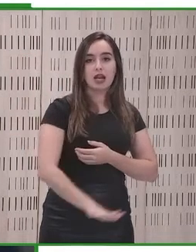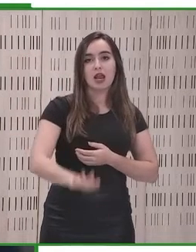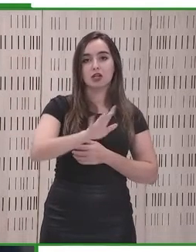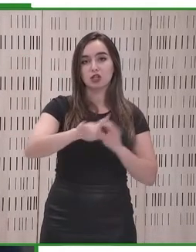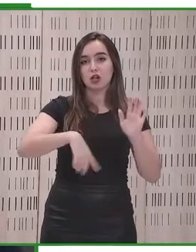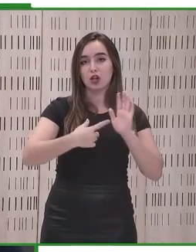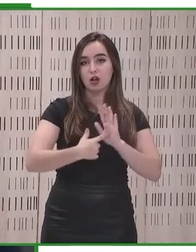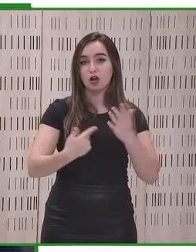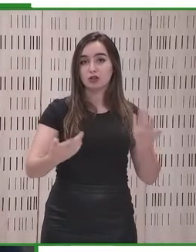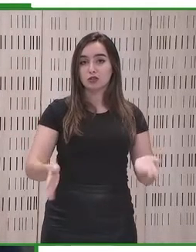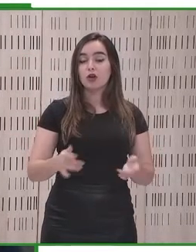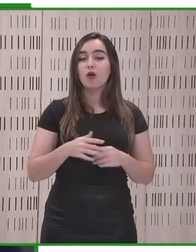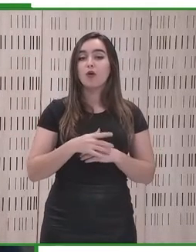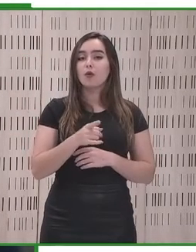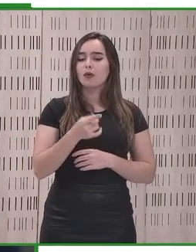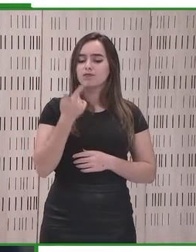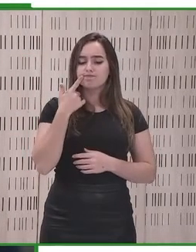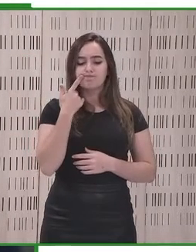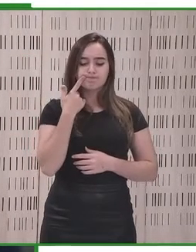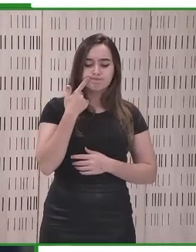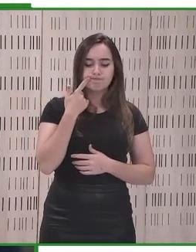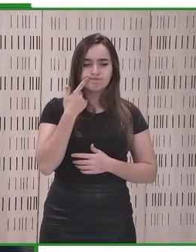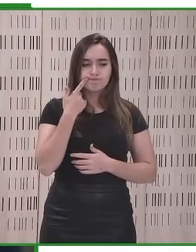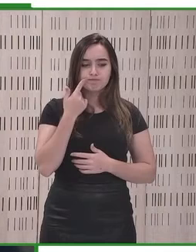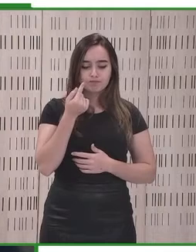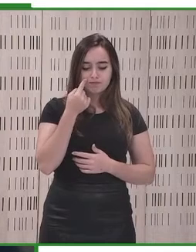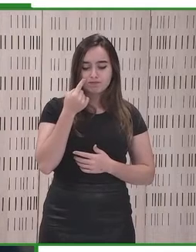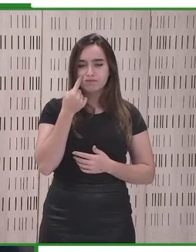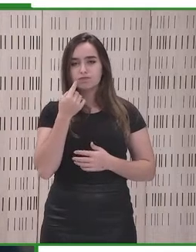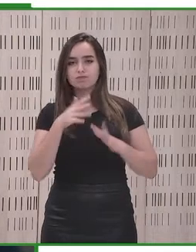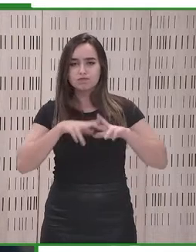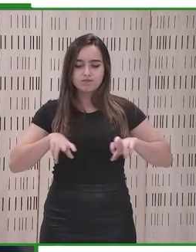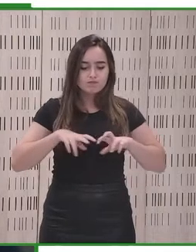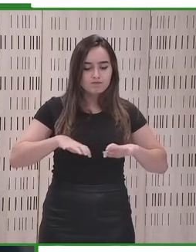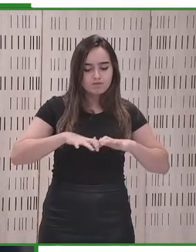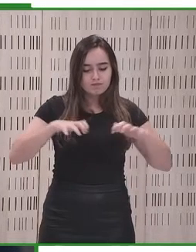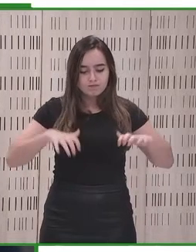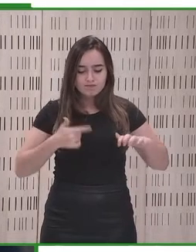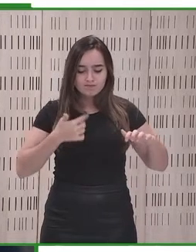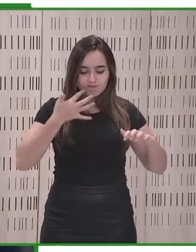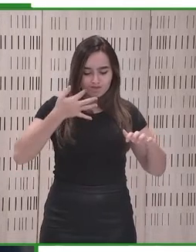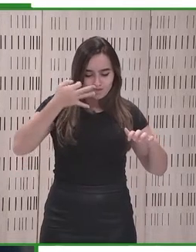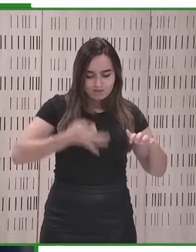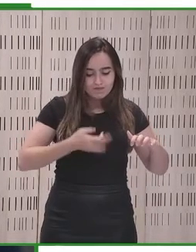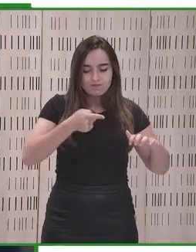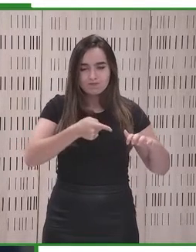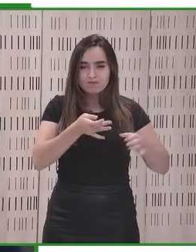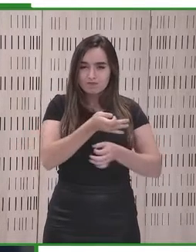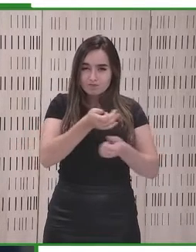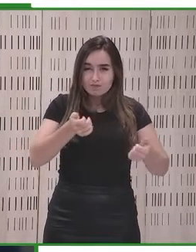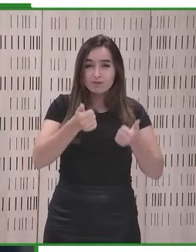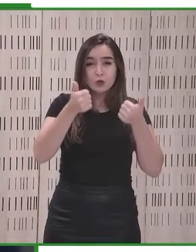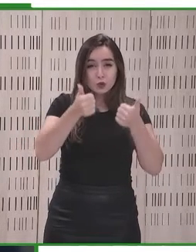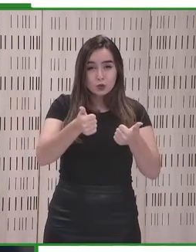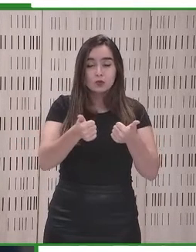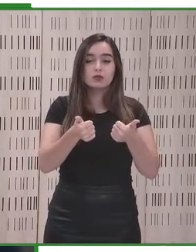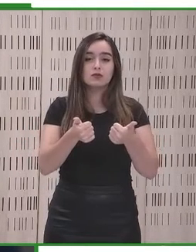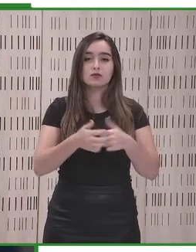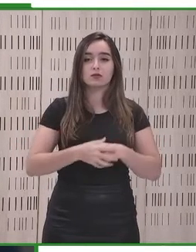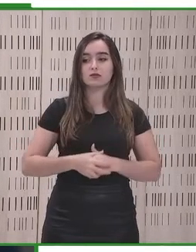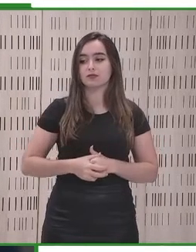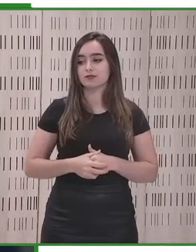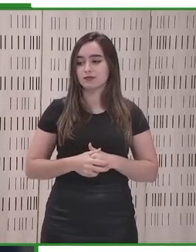se aprobará una ley nacional, bueno, dicho, se transpondrá